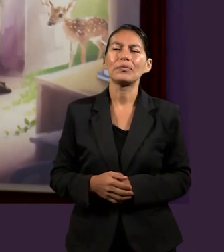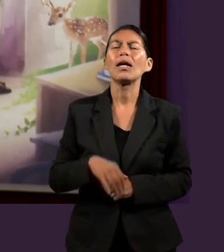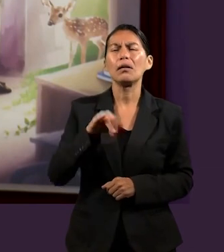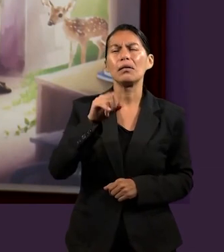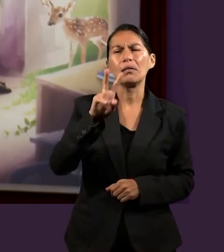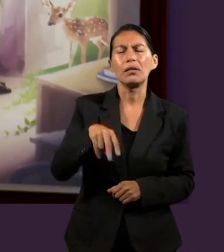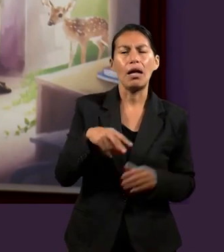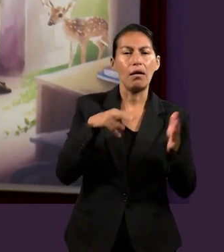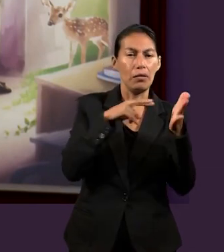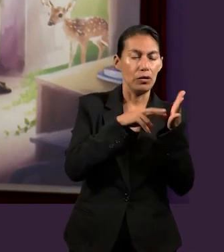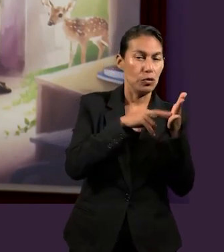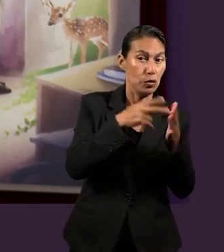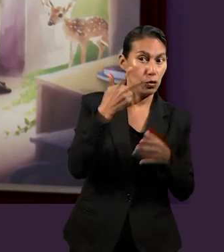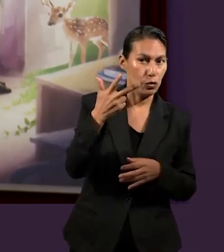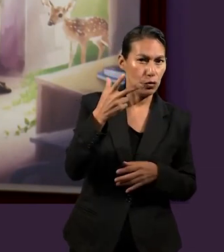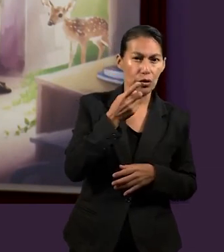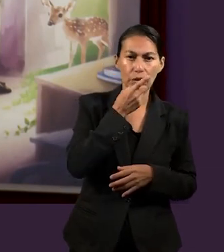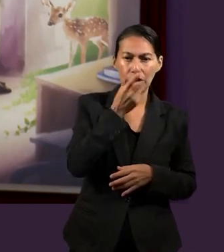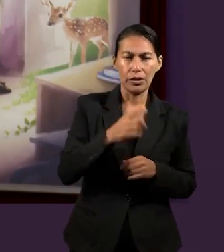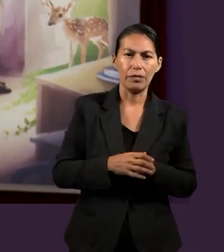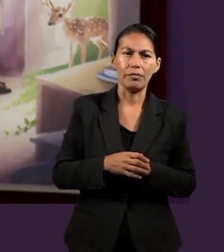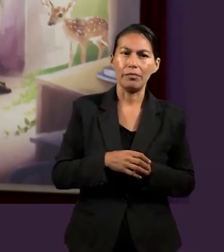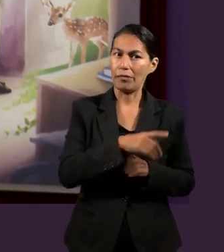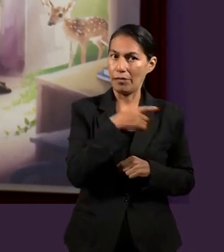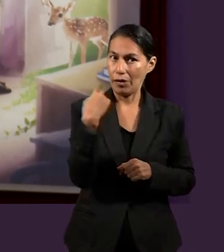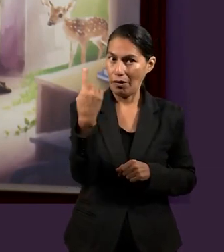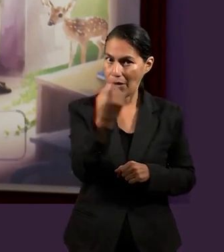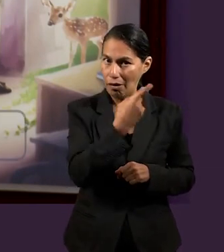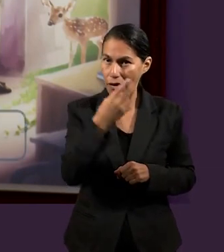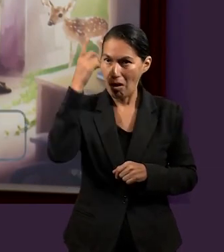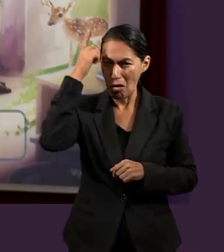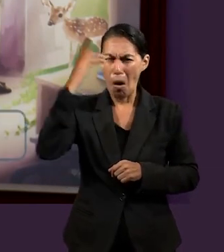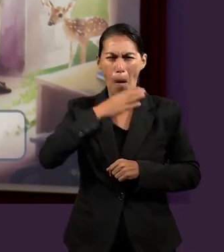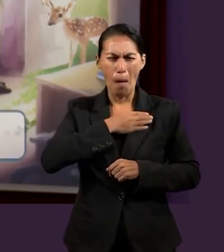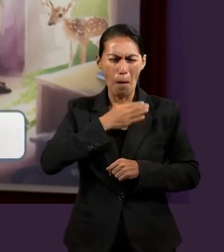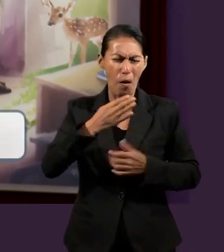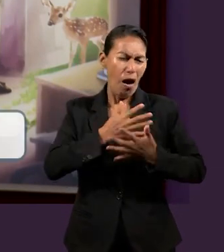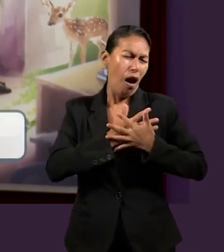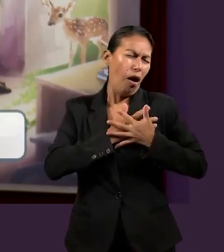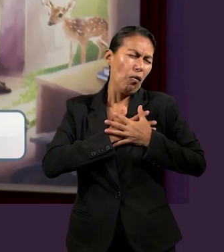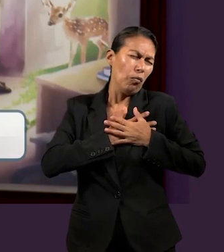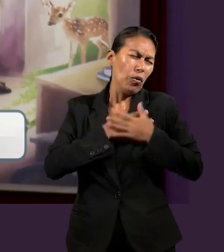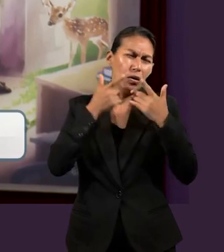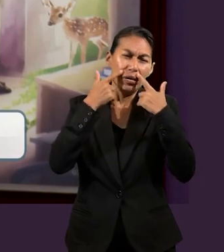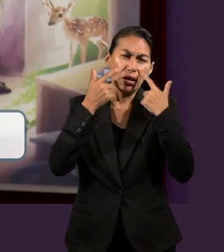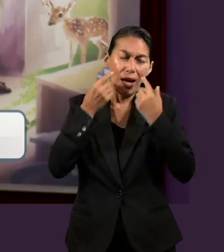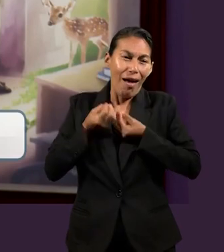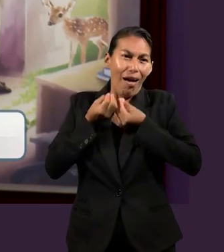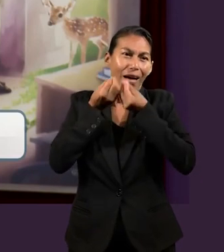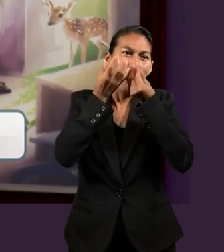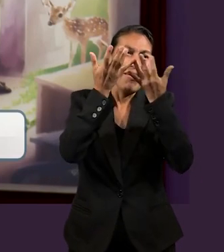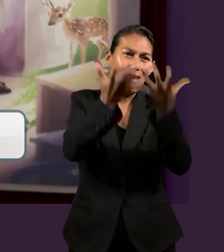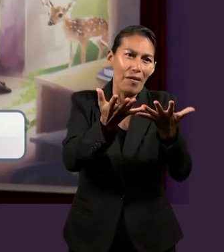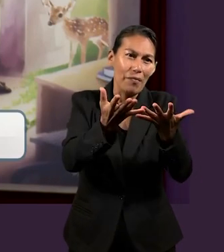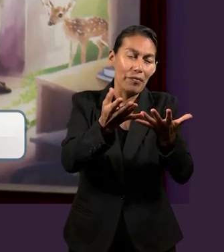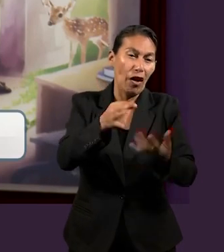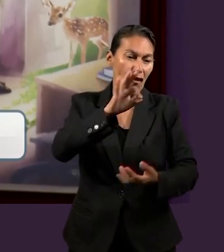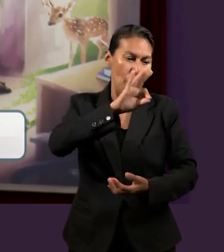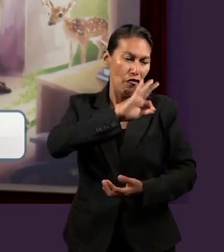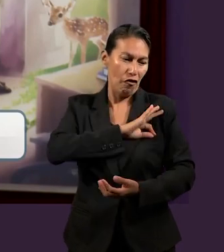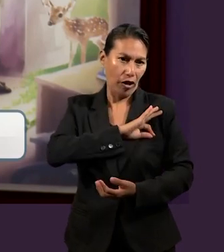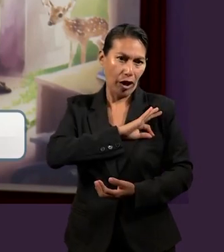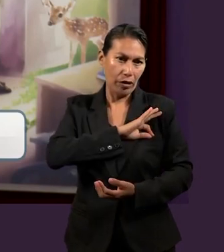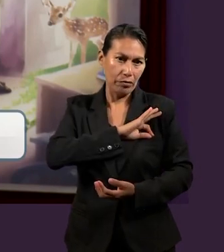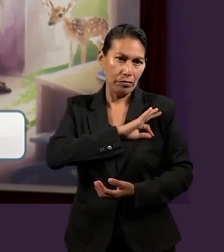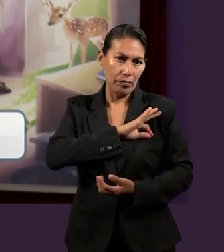ir concluyendo, dice, porque por gracia soy salvos por medio de la fe y esto no es de vosotros, pues es